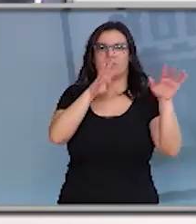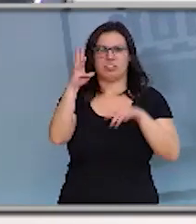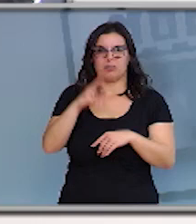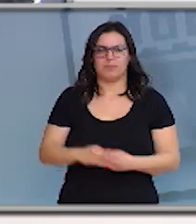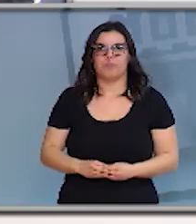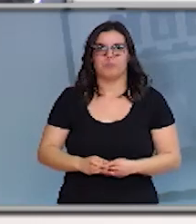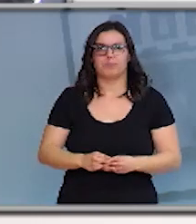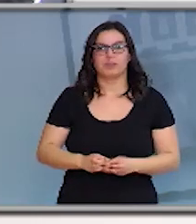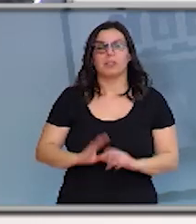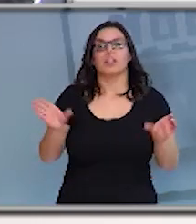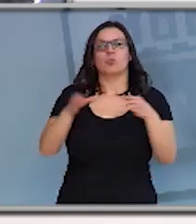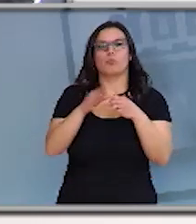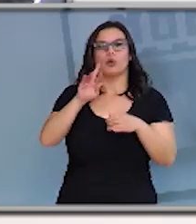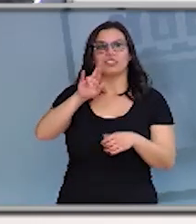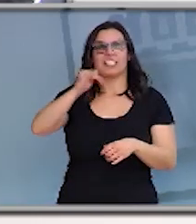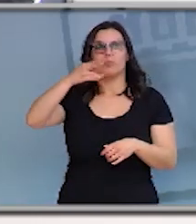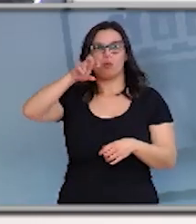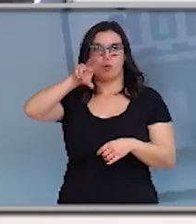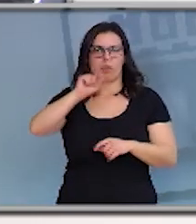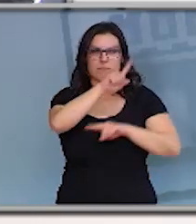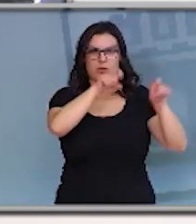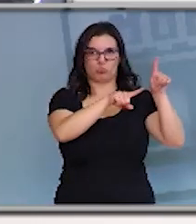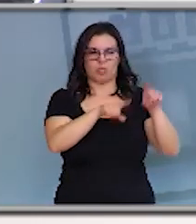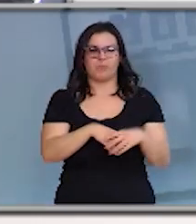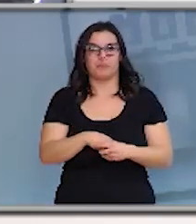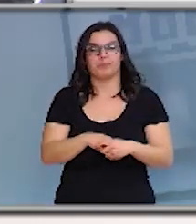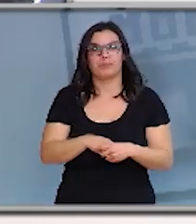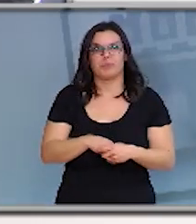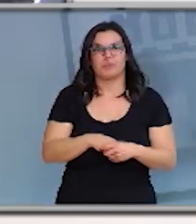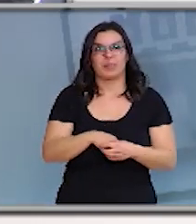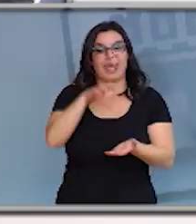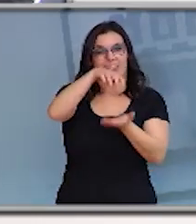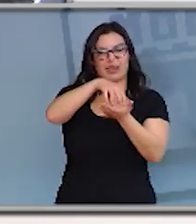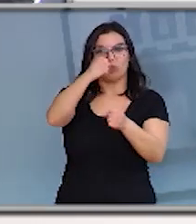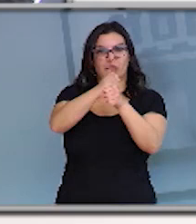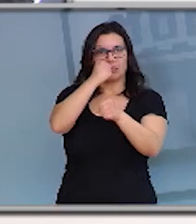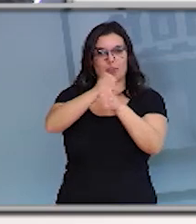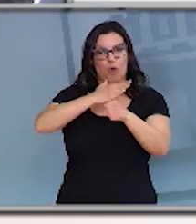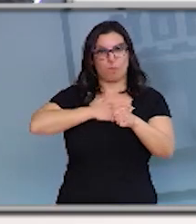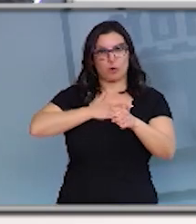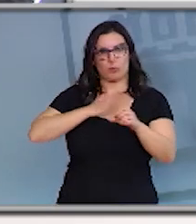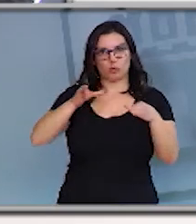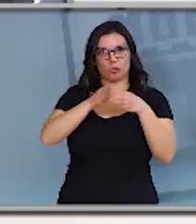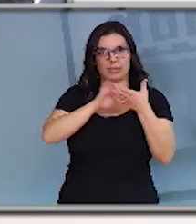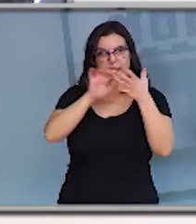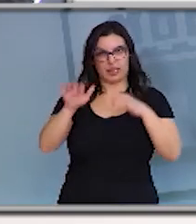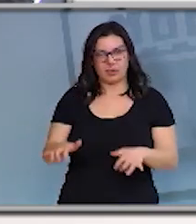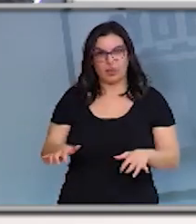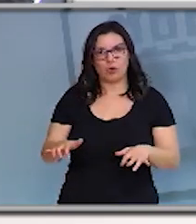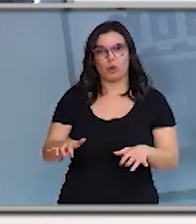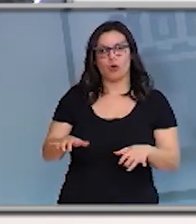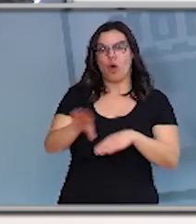Oliva Grupo Tribuna ¿Van a seguir abiertos los centros de trabajo dependientes de la Junta desde sedes de